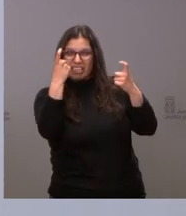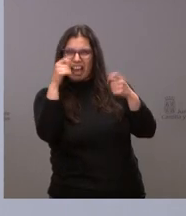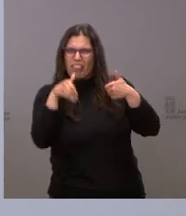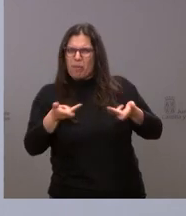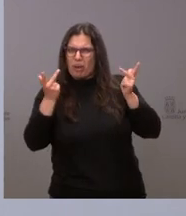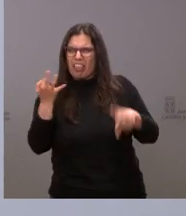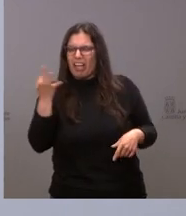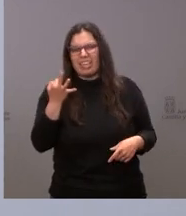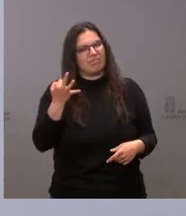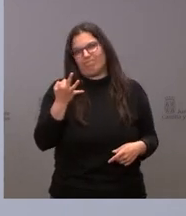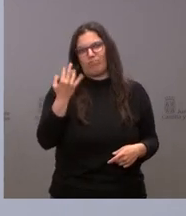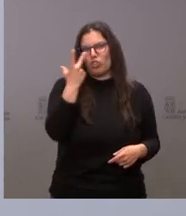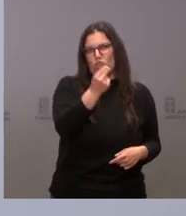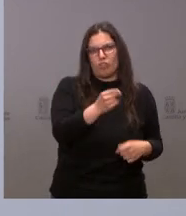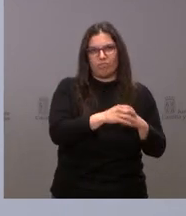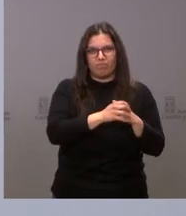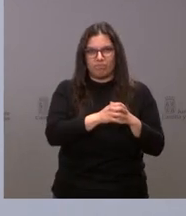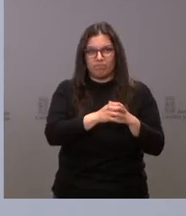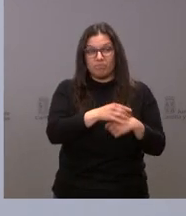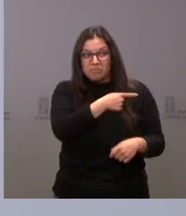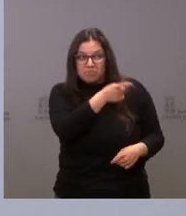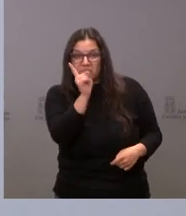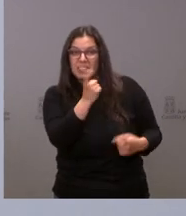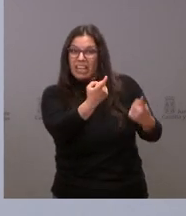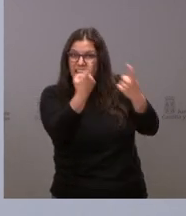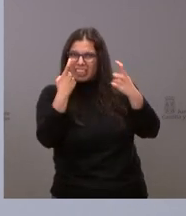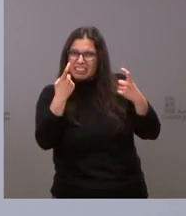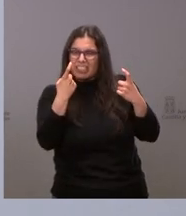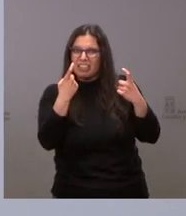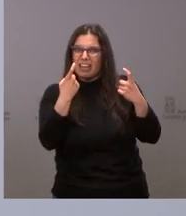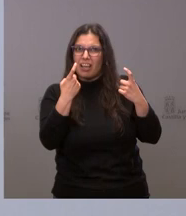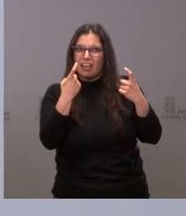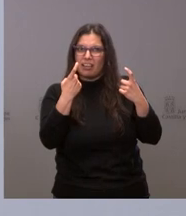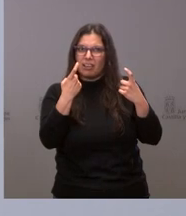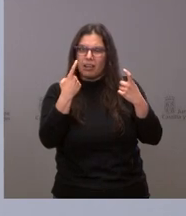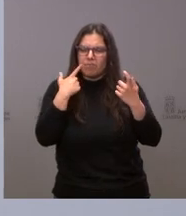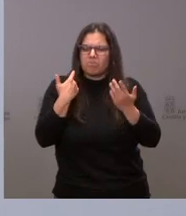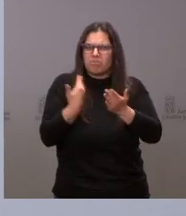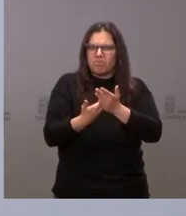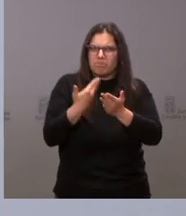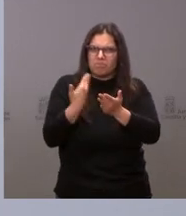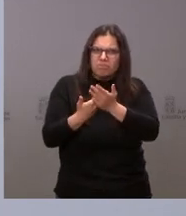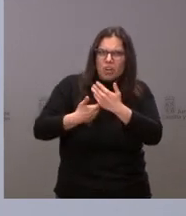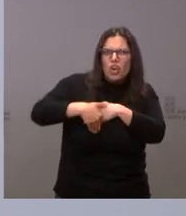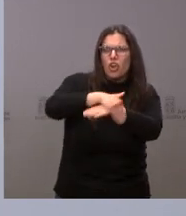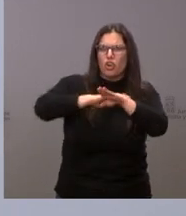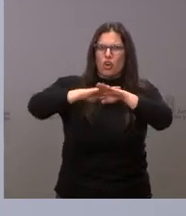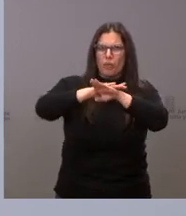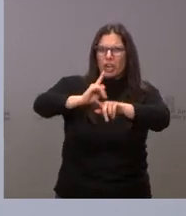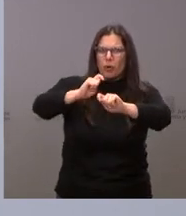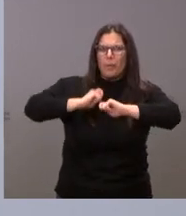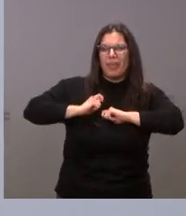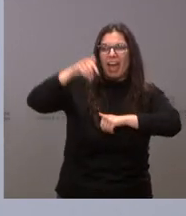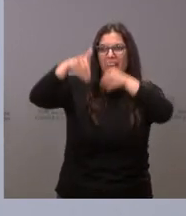gobierno. Nadie nos va a dar lecciones de lo que es una legitimidad que sale de las urnas.